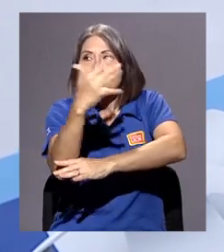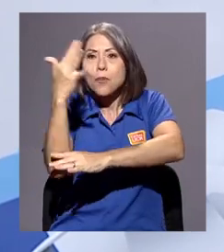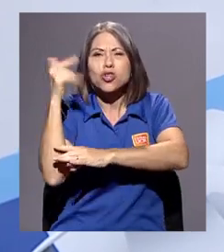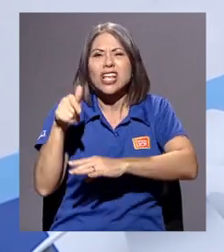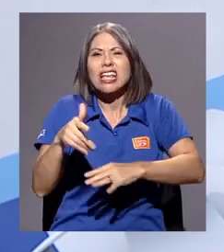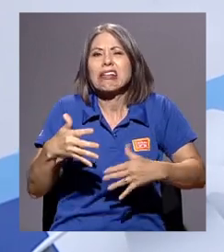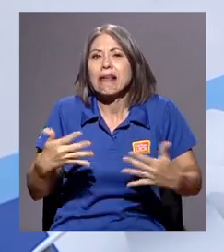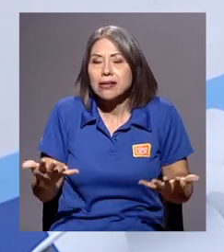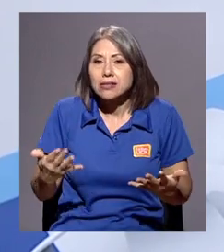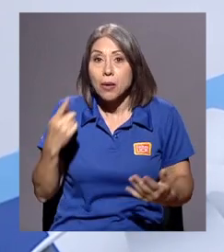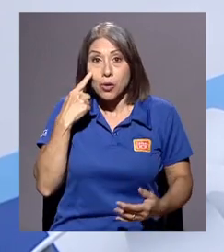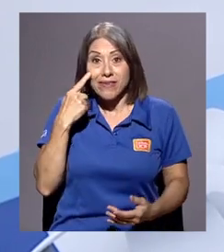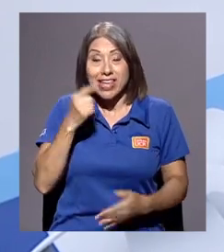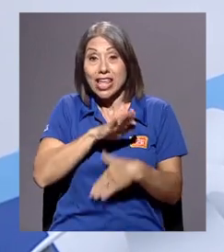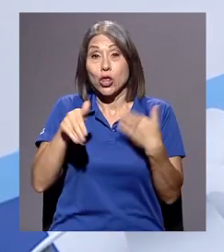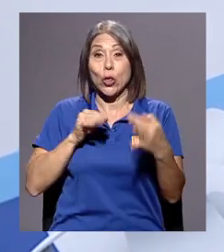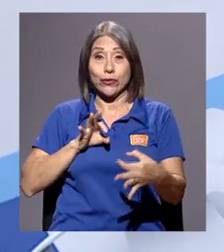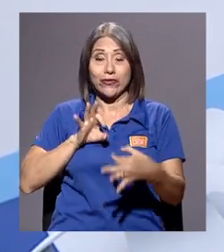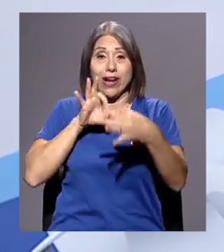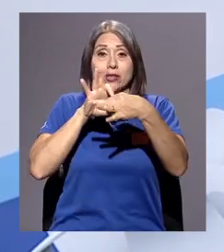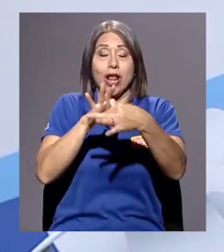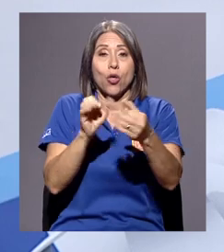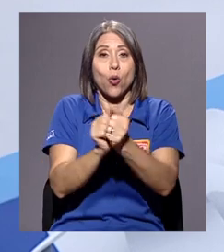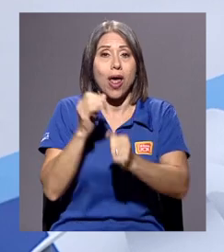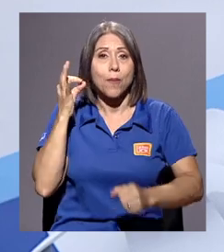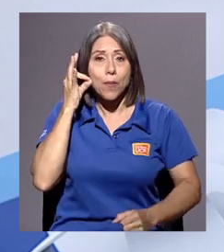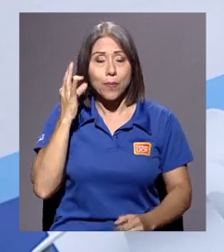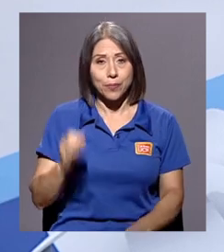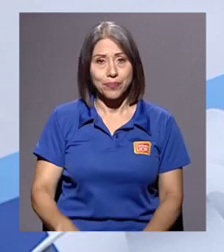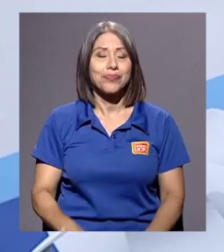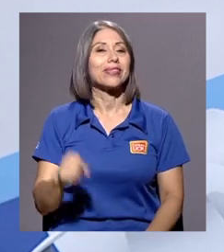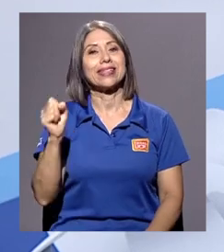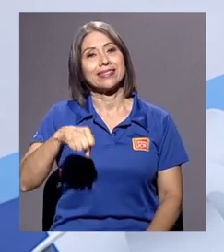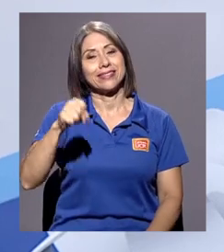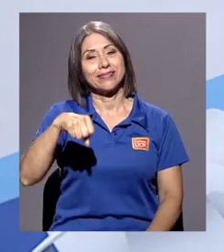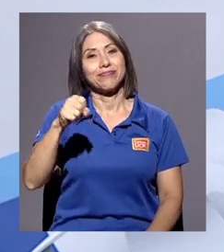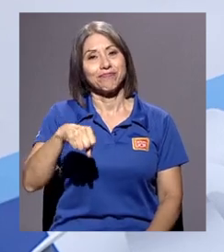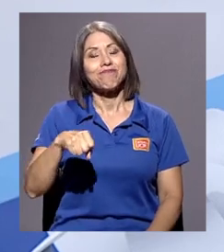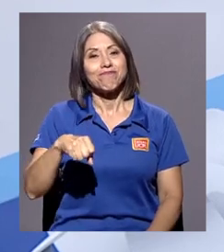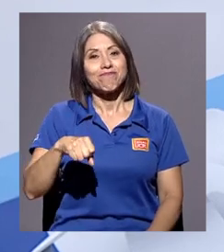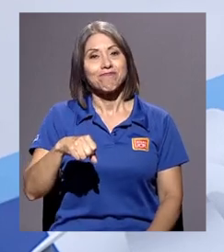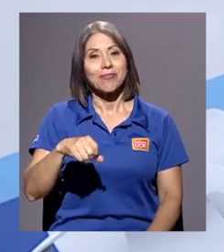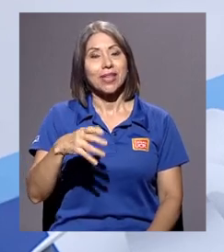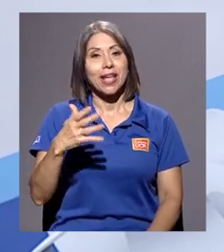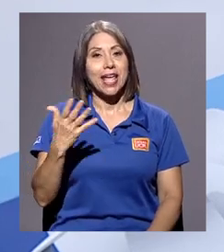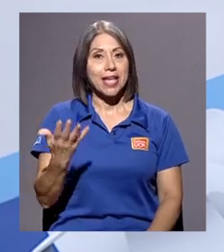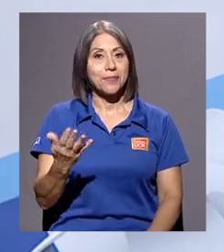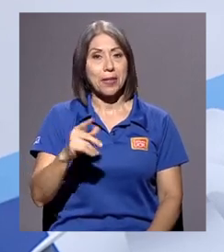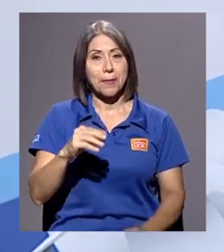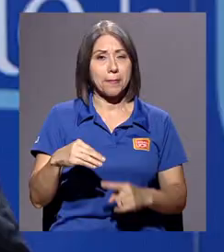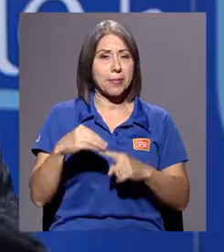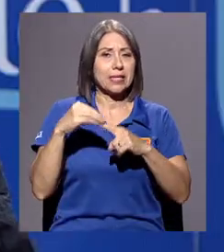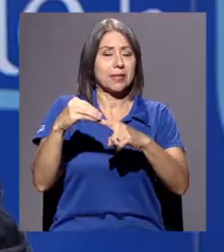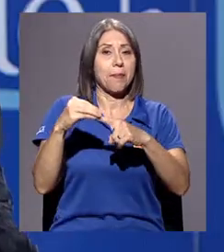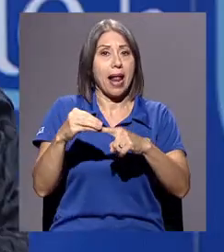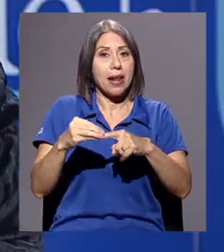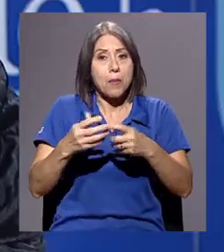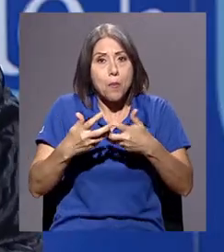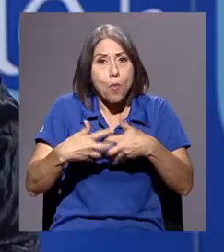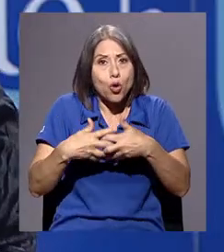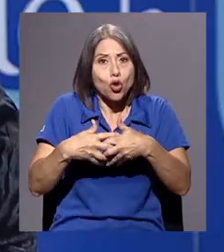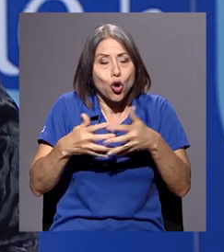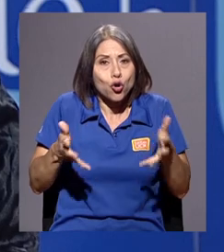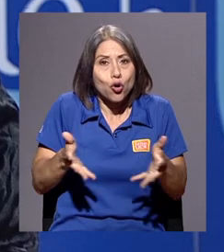propiamente? Porque vi que todo está relacionado con el tema de la mujer. Sí, sí, sí. De hecho, bueno, el principal motor